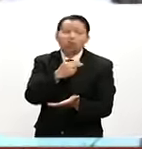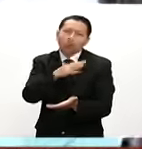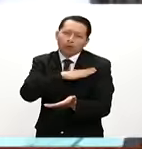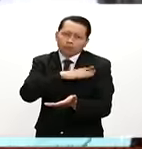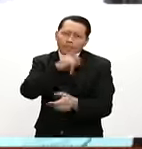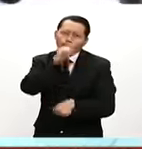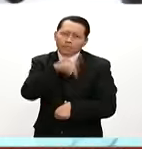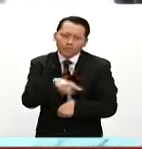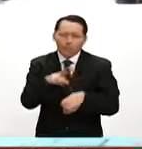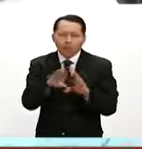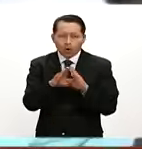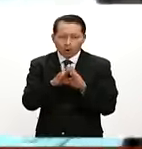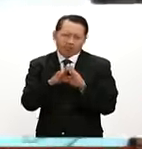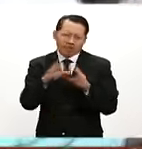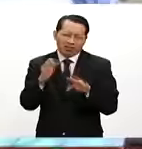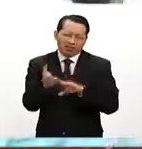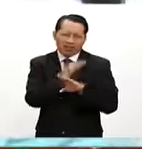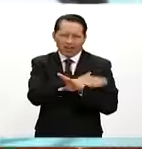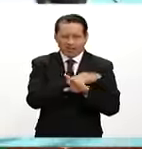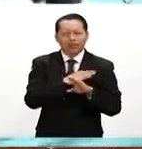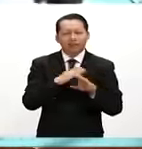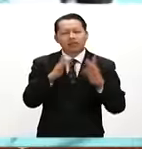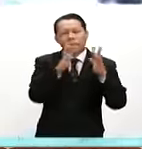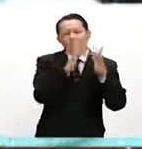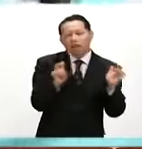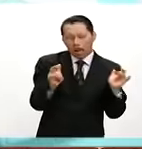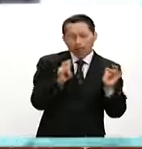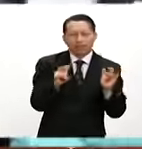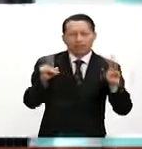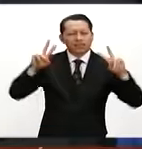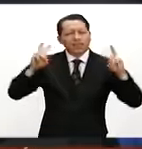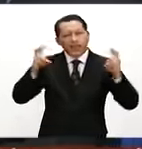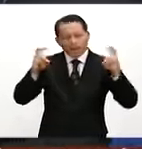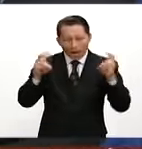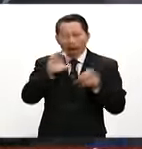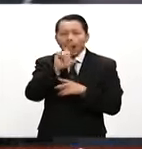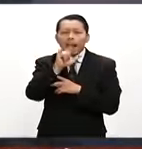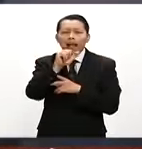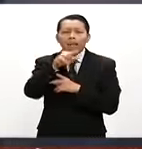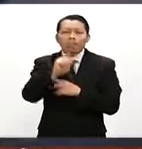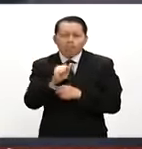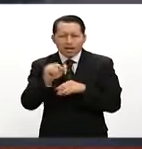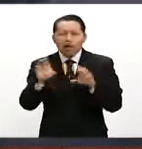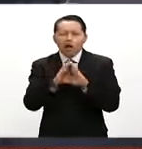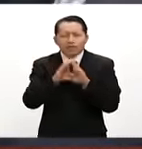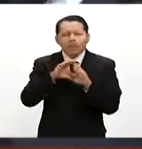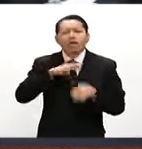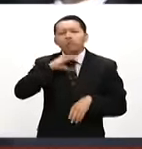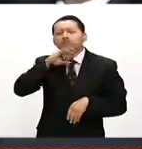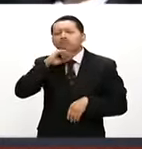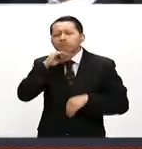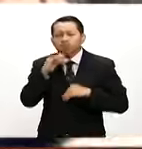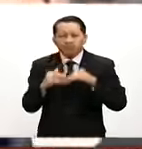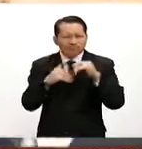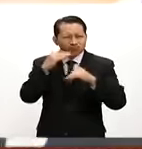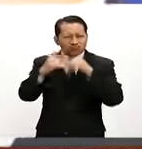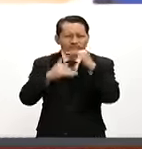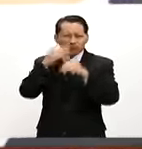París sobre cuestiones climáticas, sobre reducción de emisiones de efecto